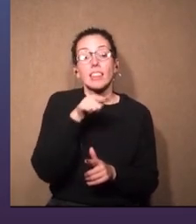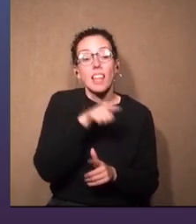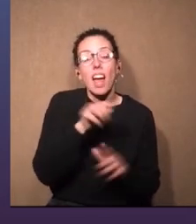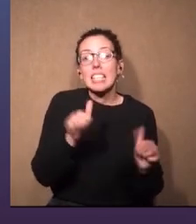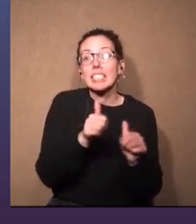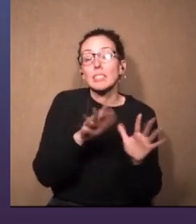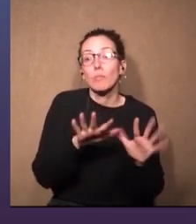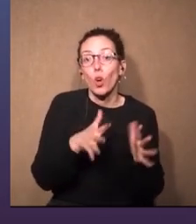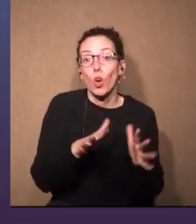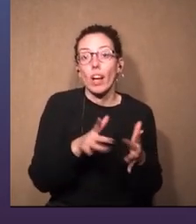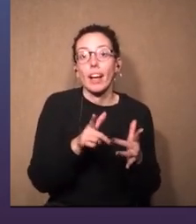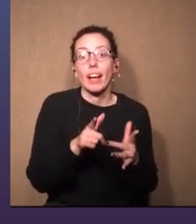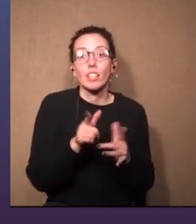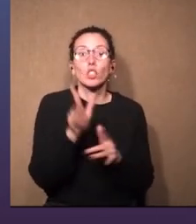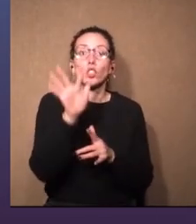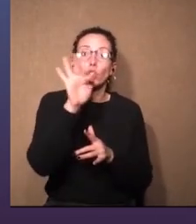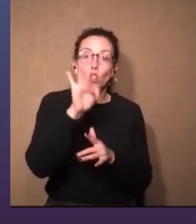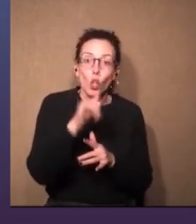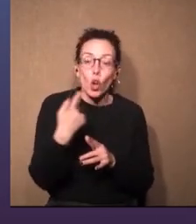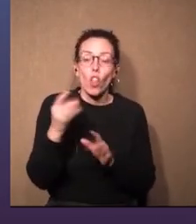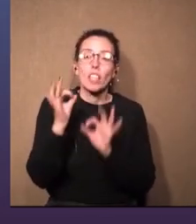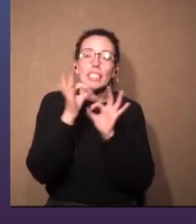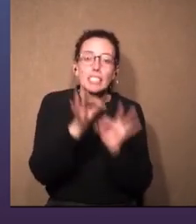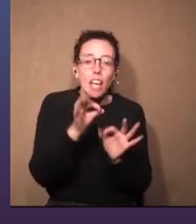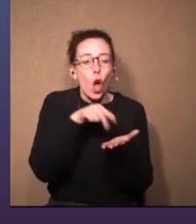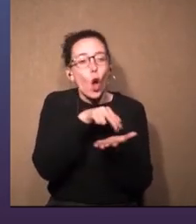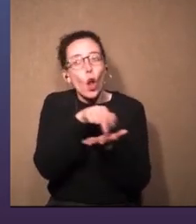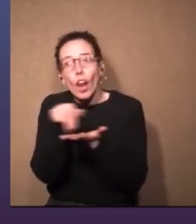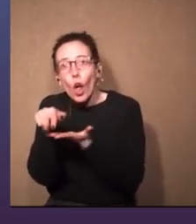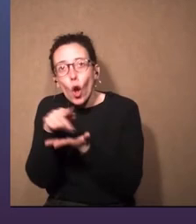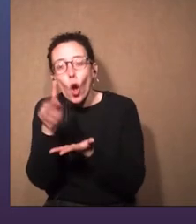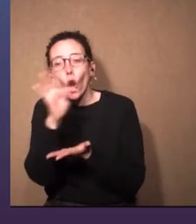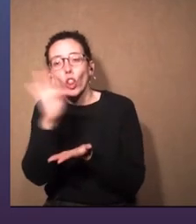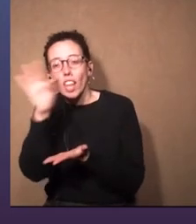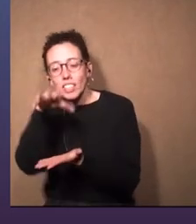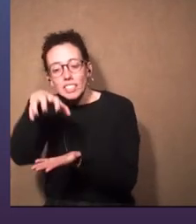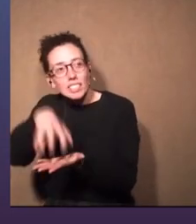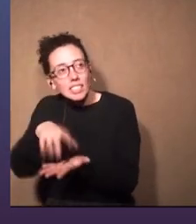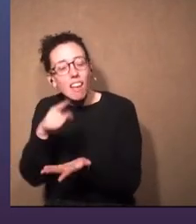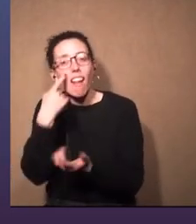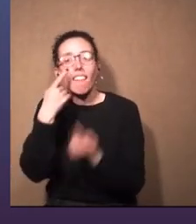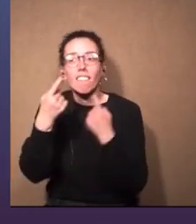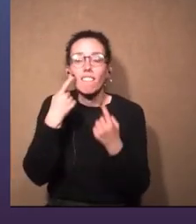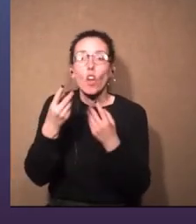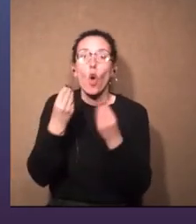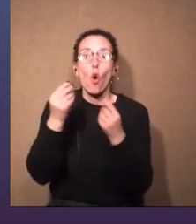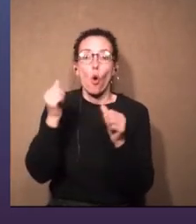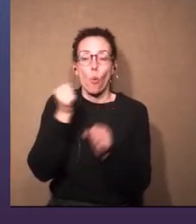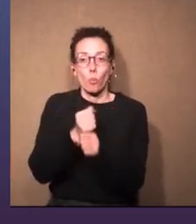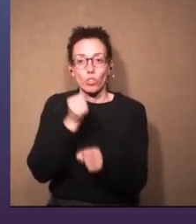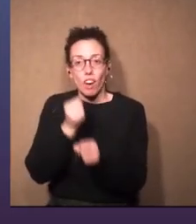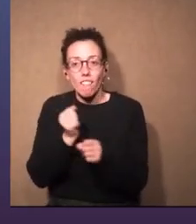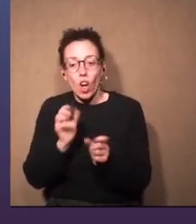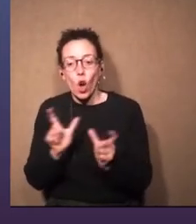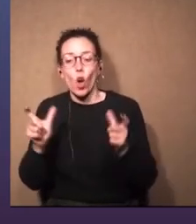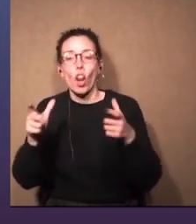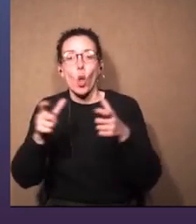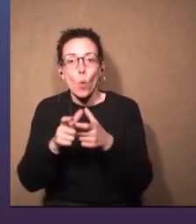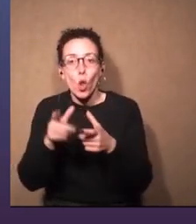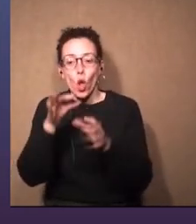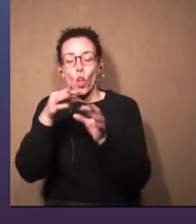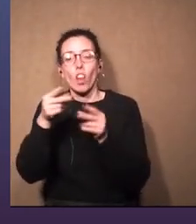hacemos es todos los días llego, recorro los talleres, veo cómo avanzaron las tareas,